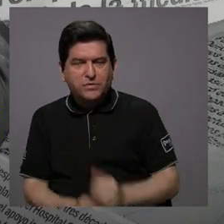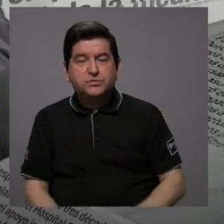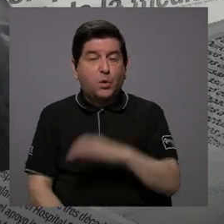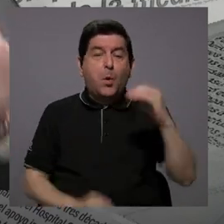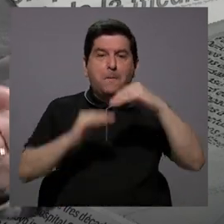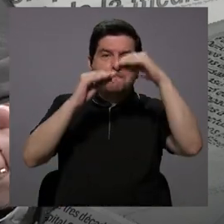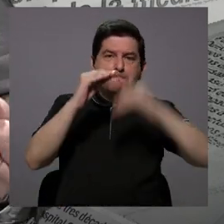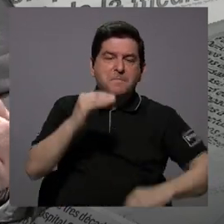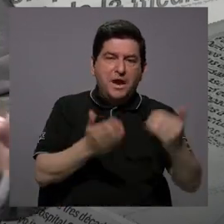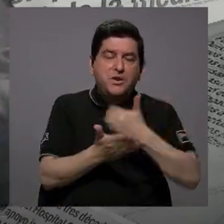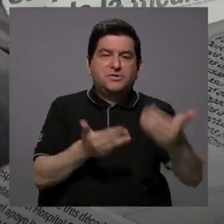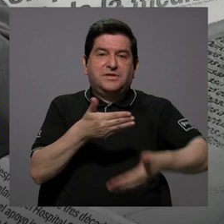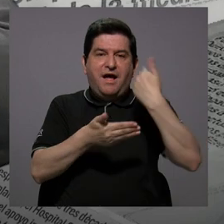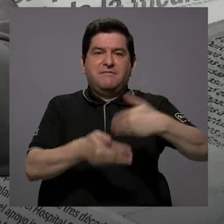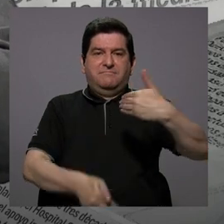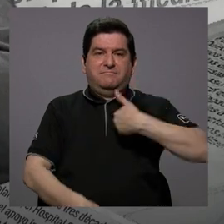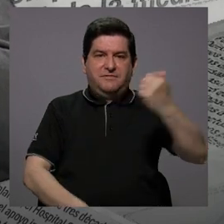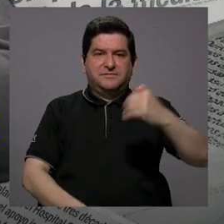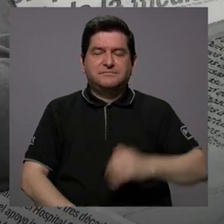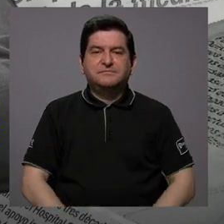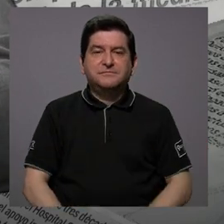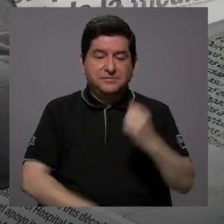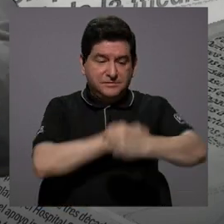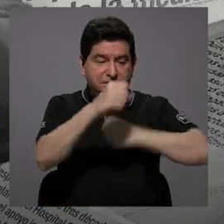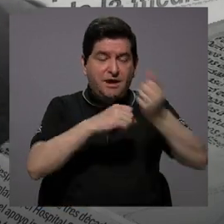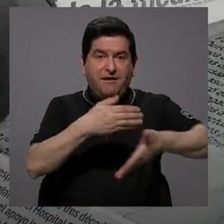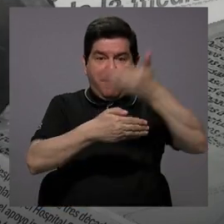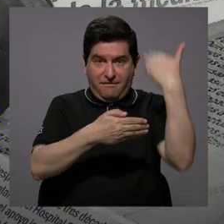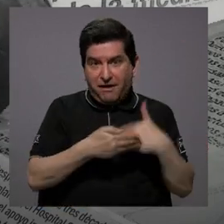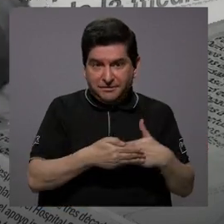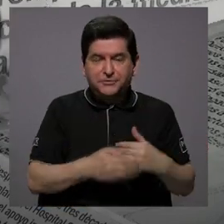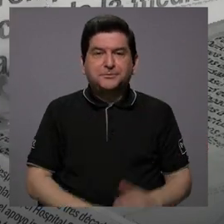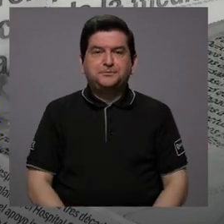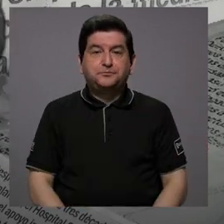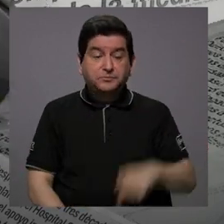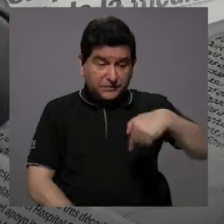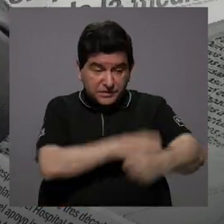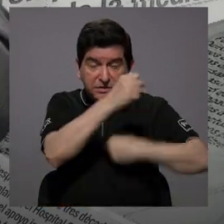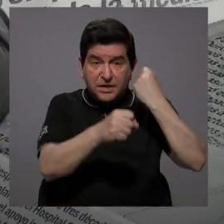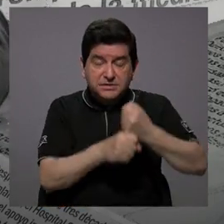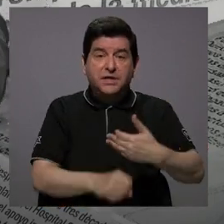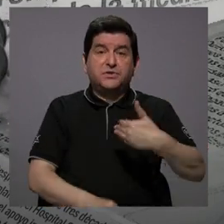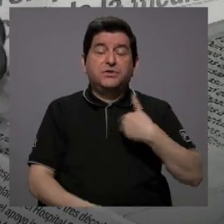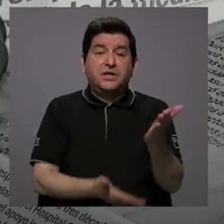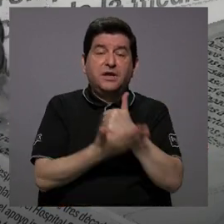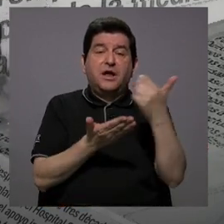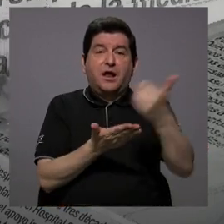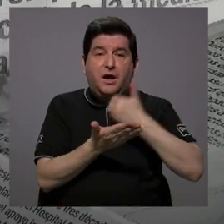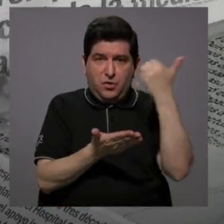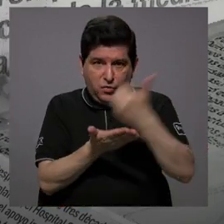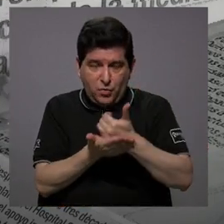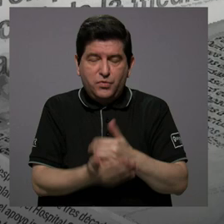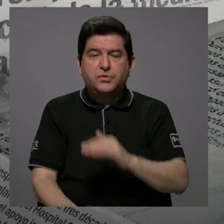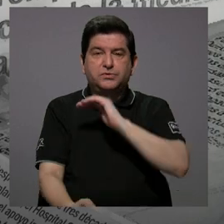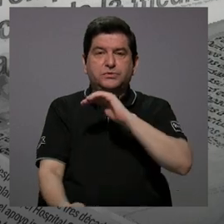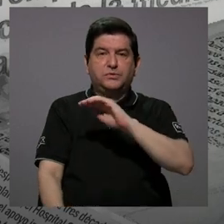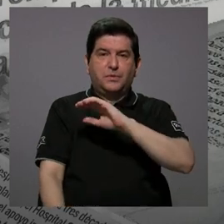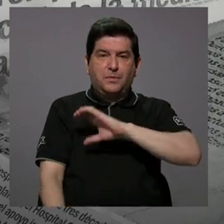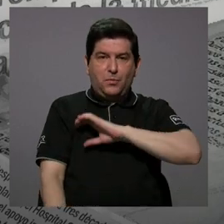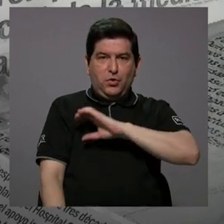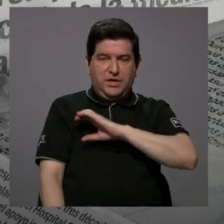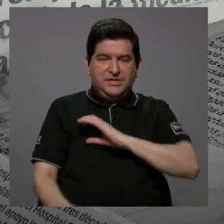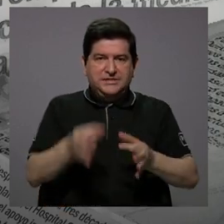menos recursos de los que teníamos antes. Bueno, el año pasado y este año estamos recibiendo algunos recursos más para la policía judicial,